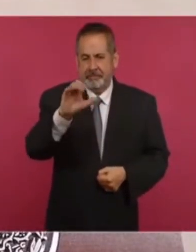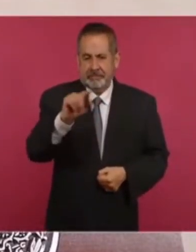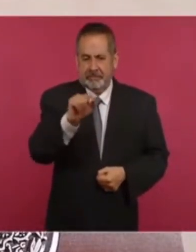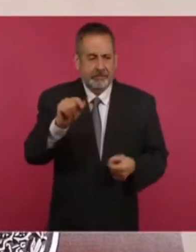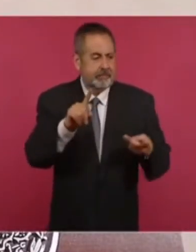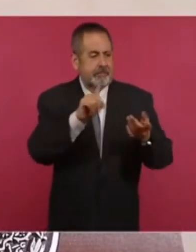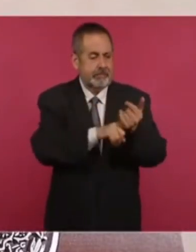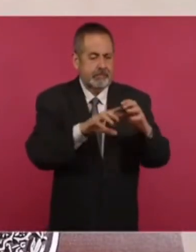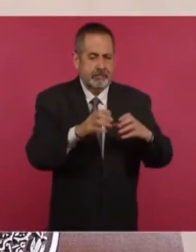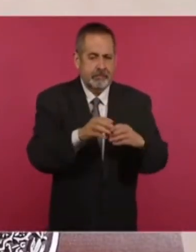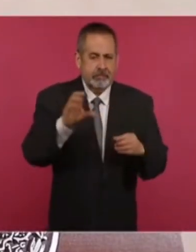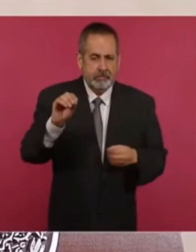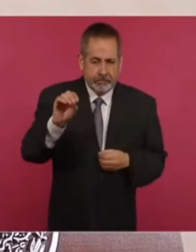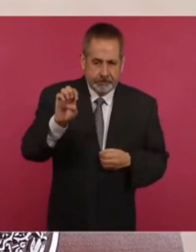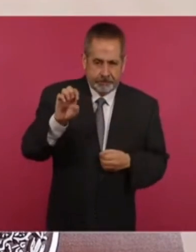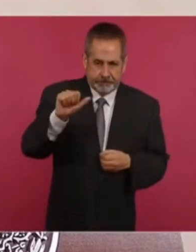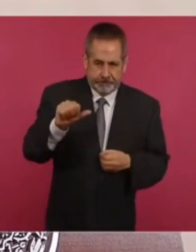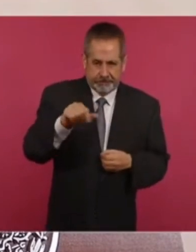la OEA,